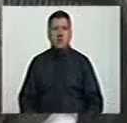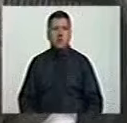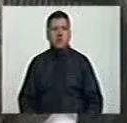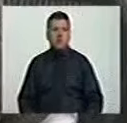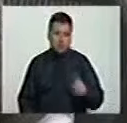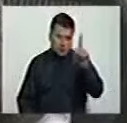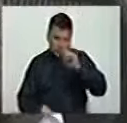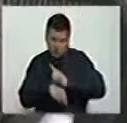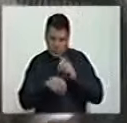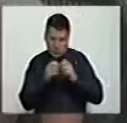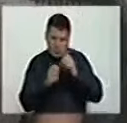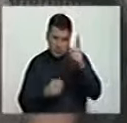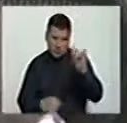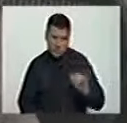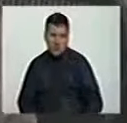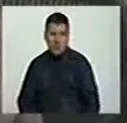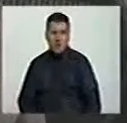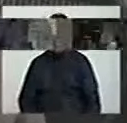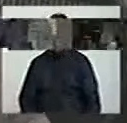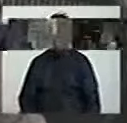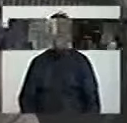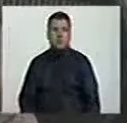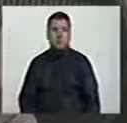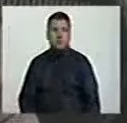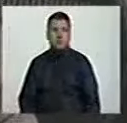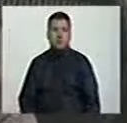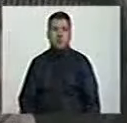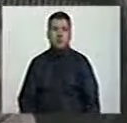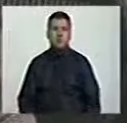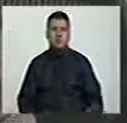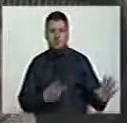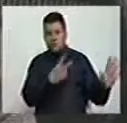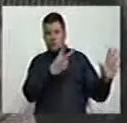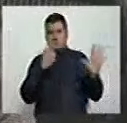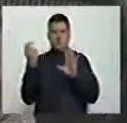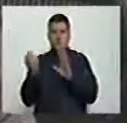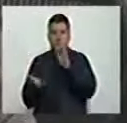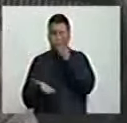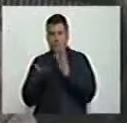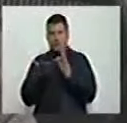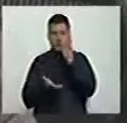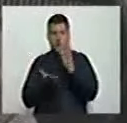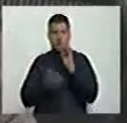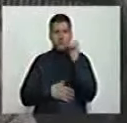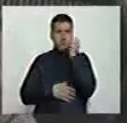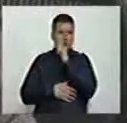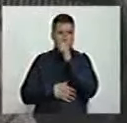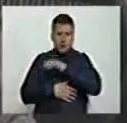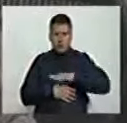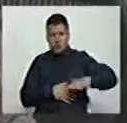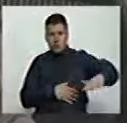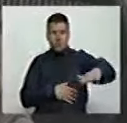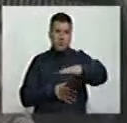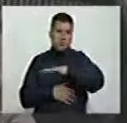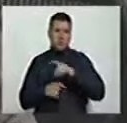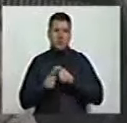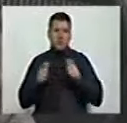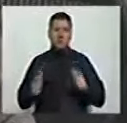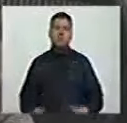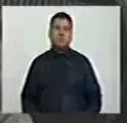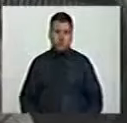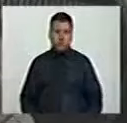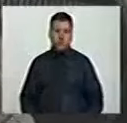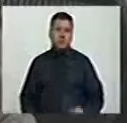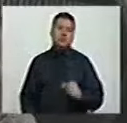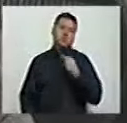toneladas métricas de cocaína cifra mayor a las